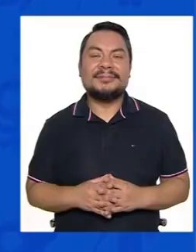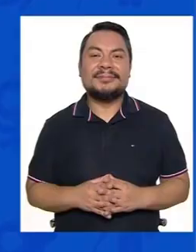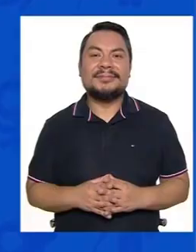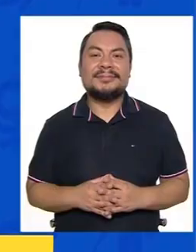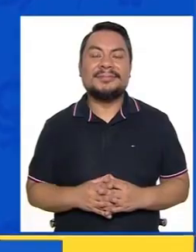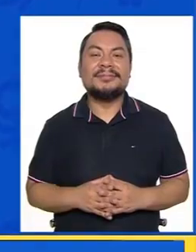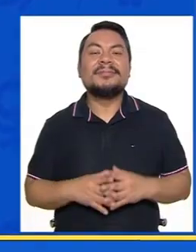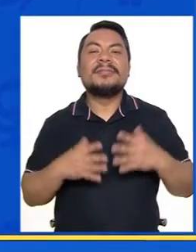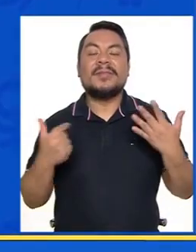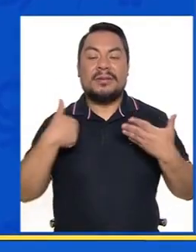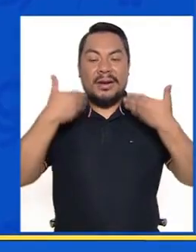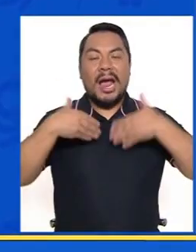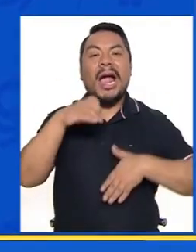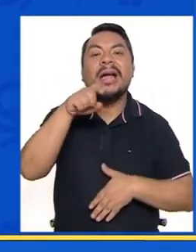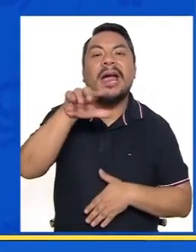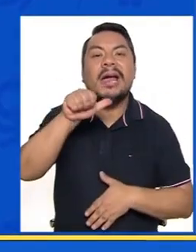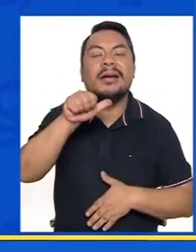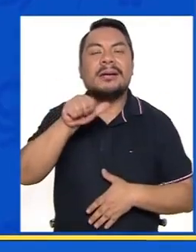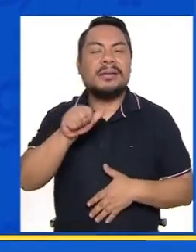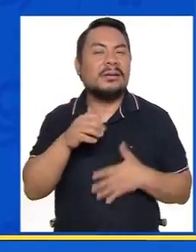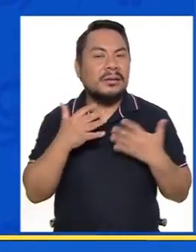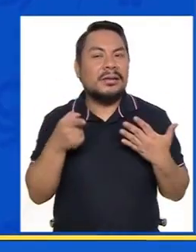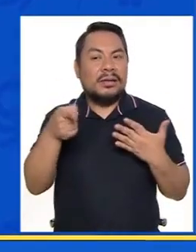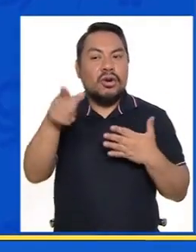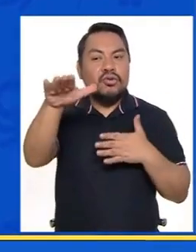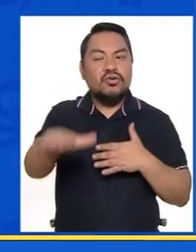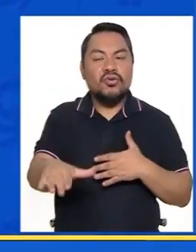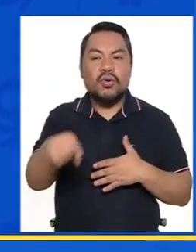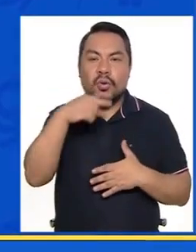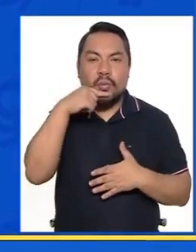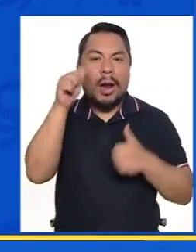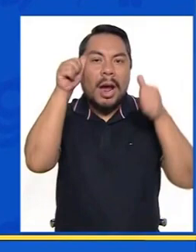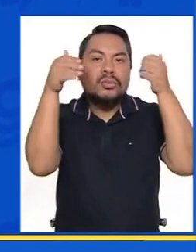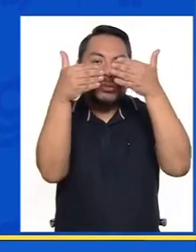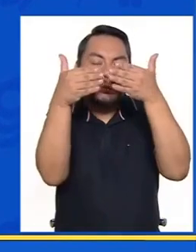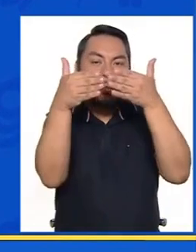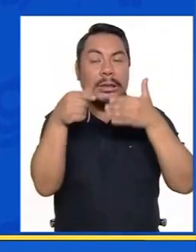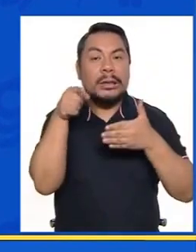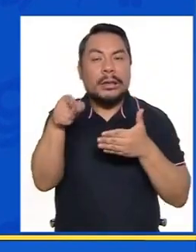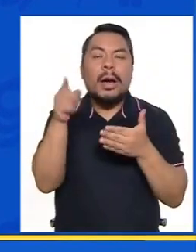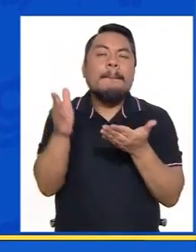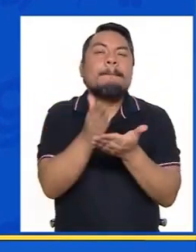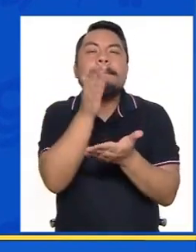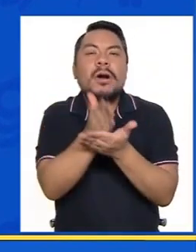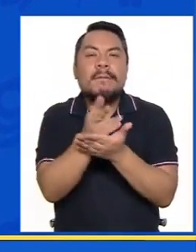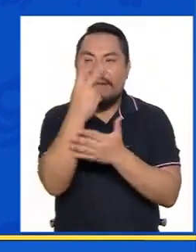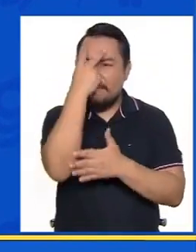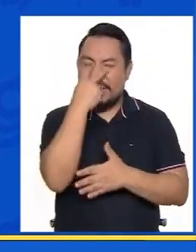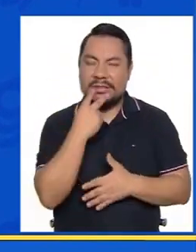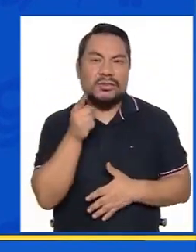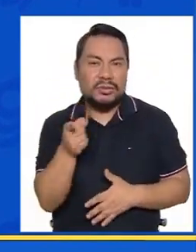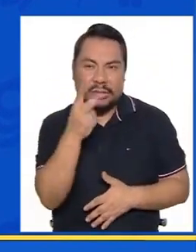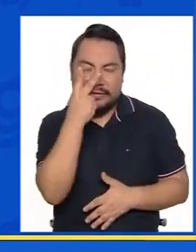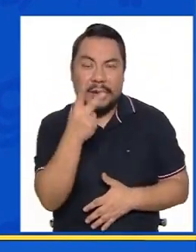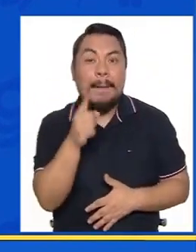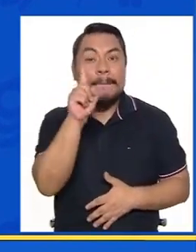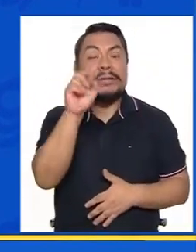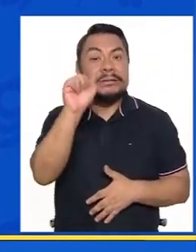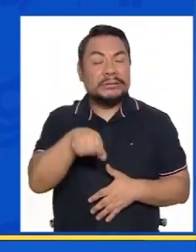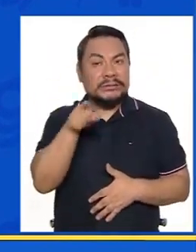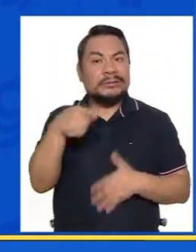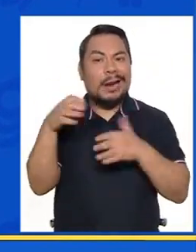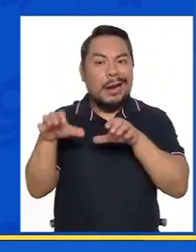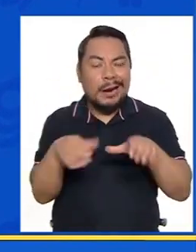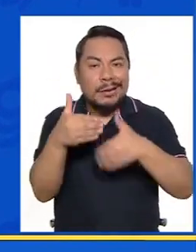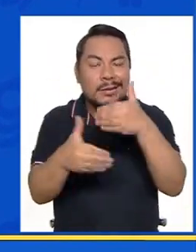Ana Carla es una niña autista con problemas de visión, pero aún así ha